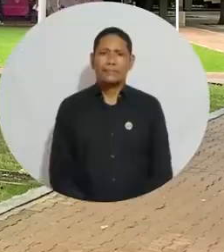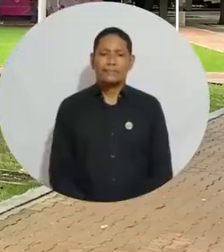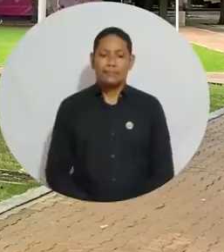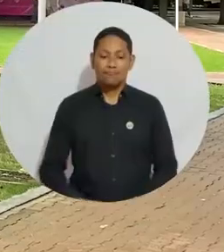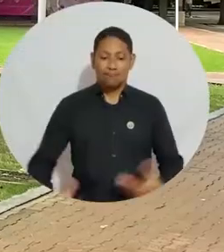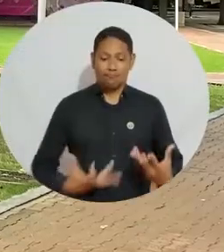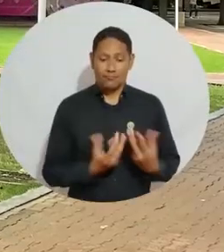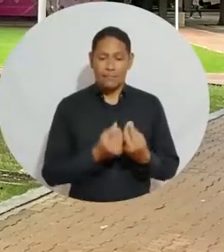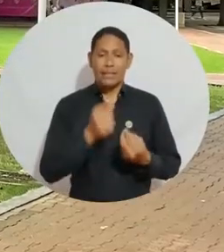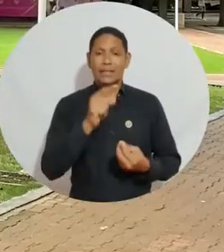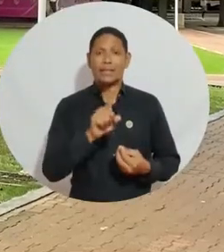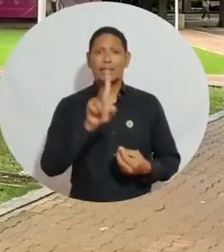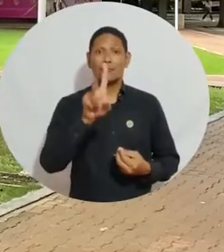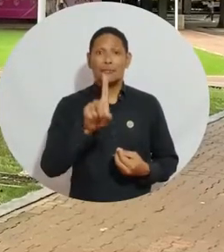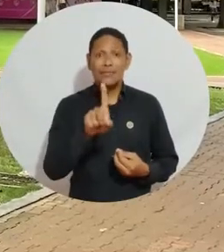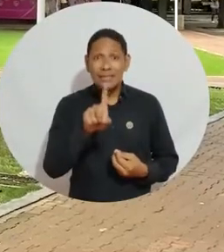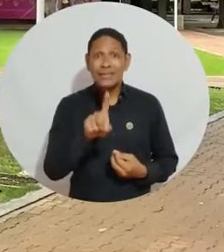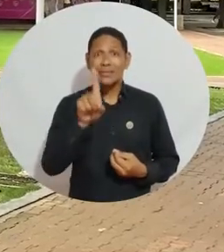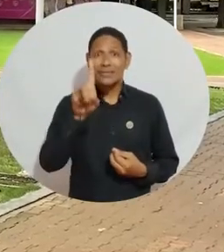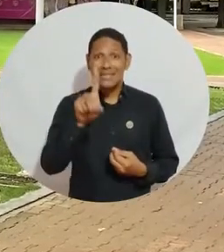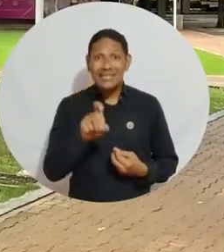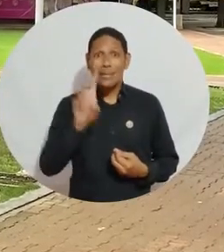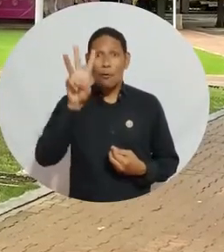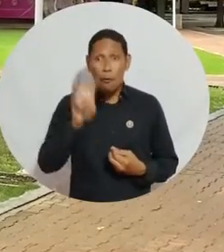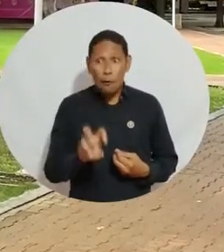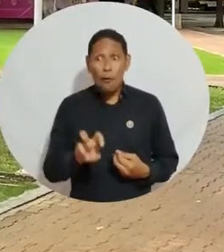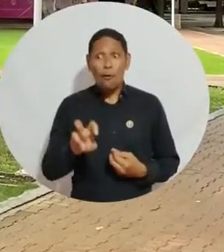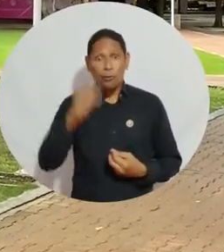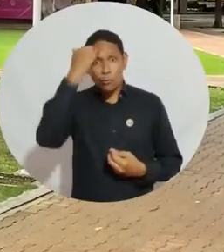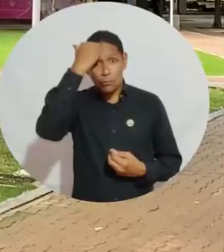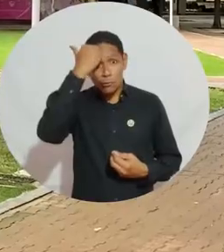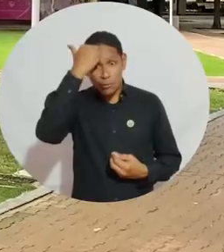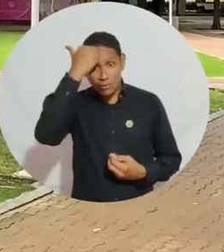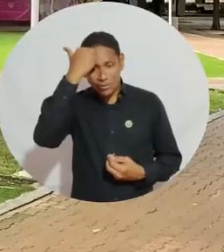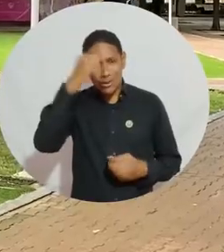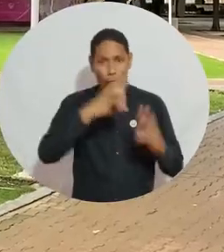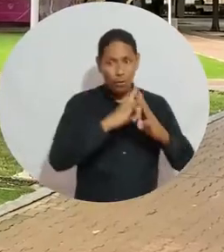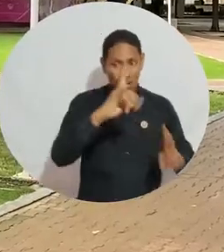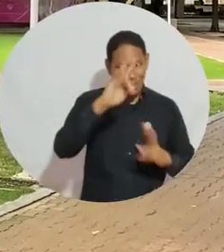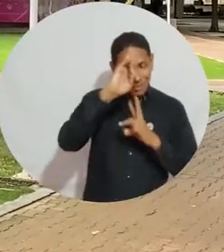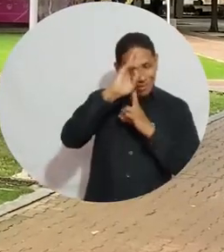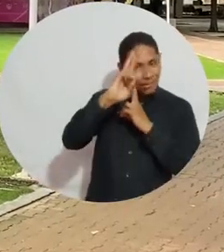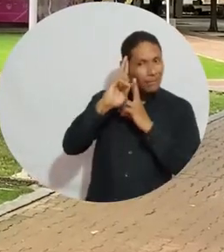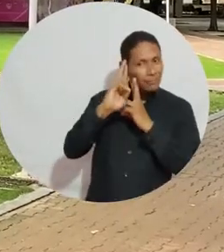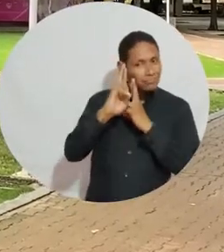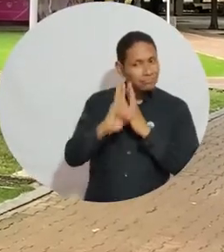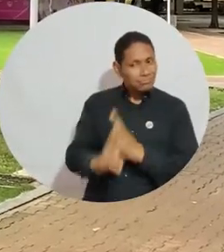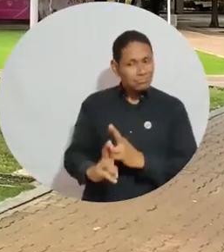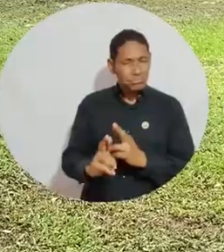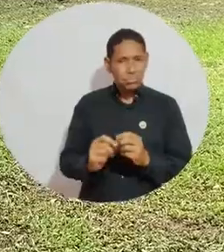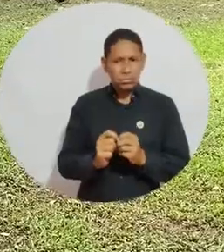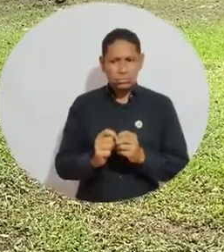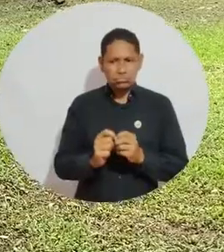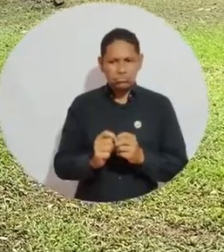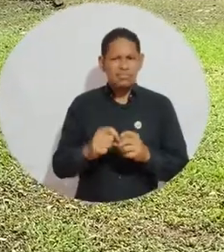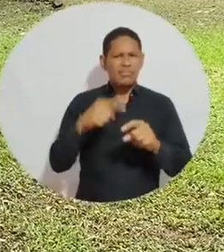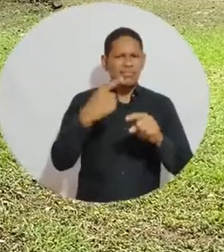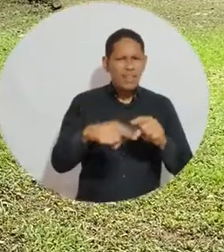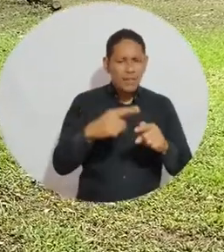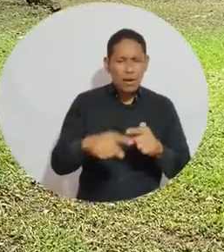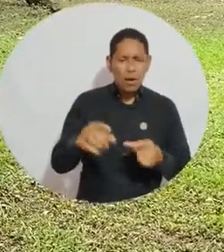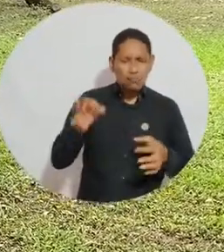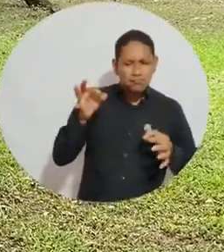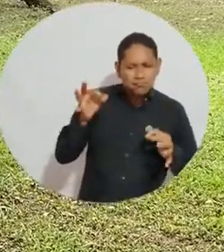Un grupo de 168 docentes investigadores fueron reconocidos por nuestra Casa de Estudios Superiores. Las